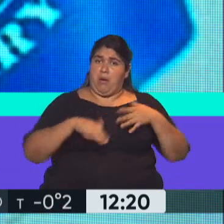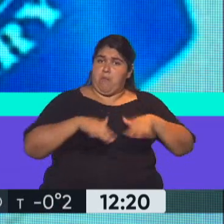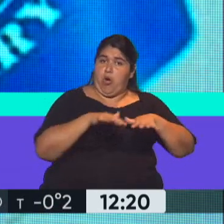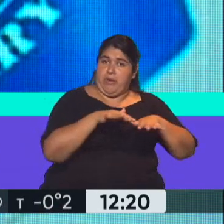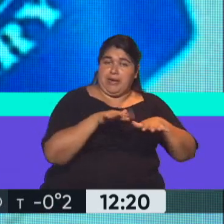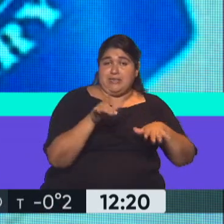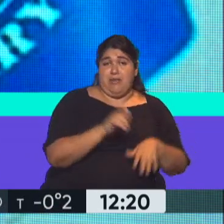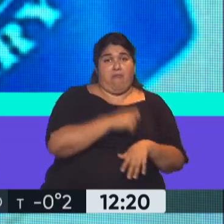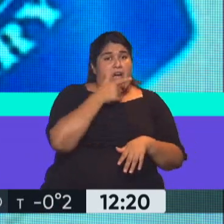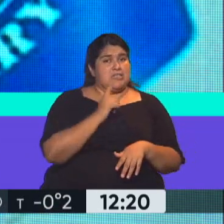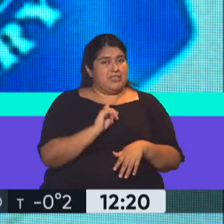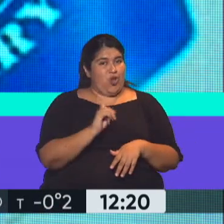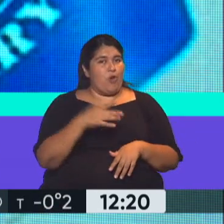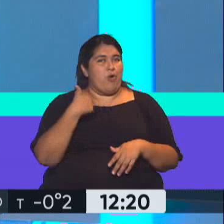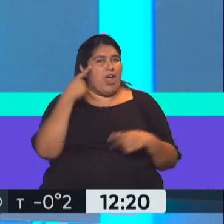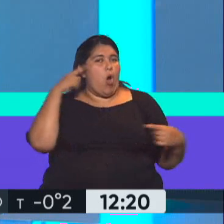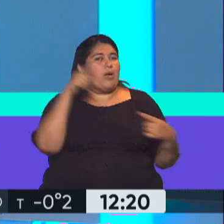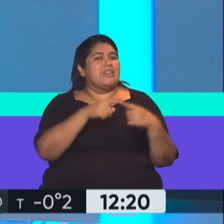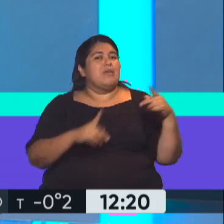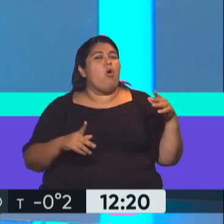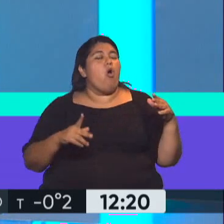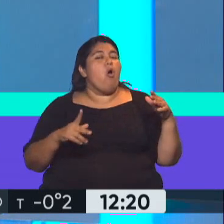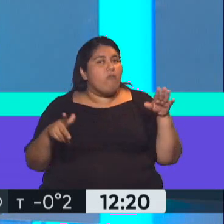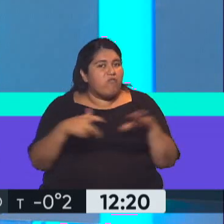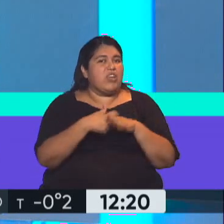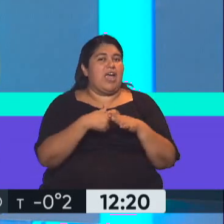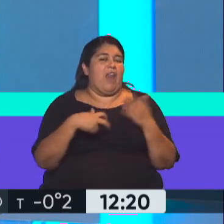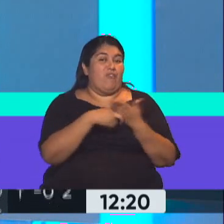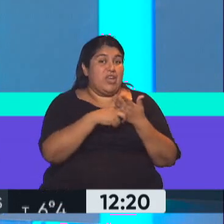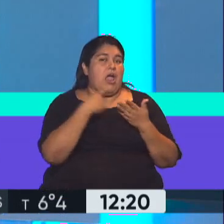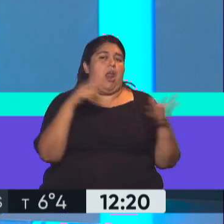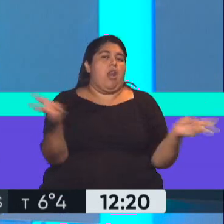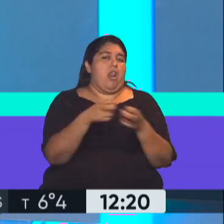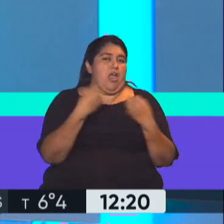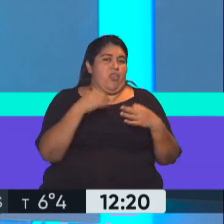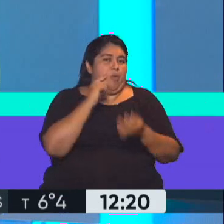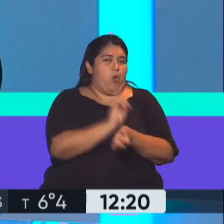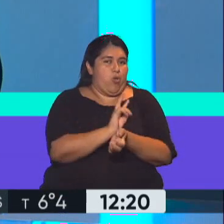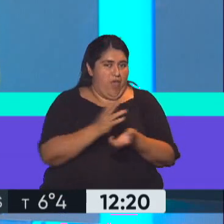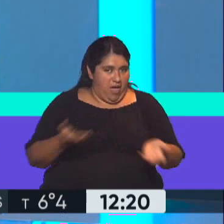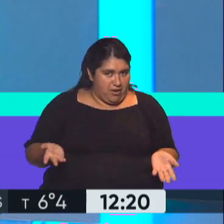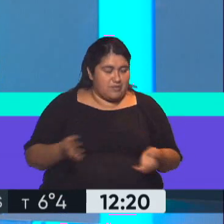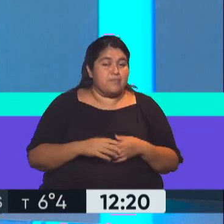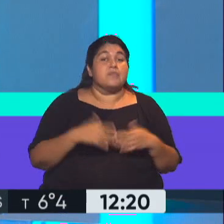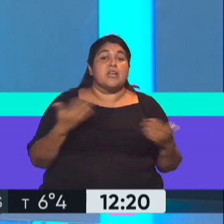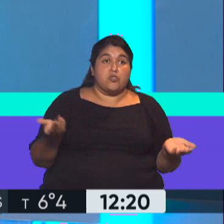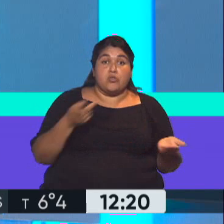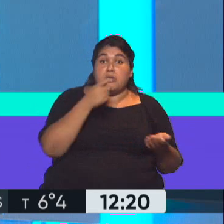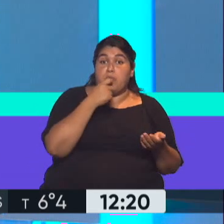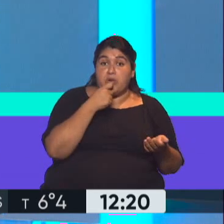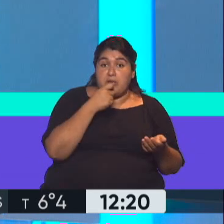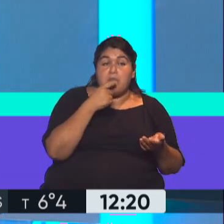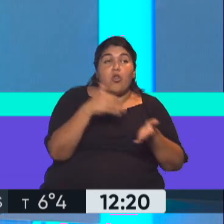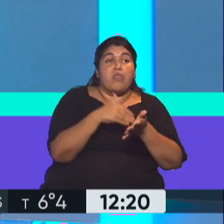Sí, porque hay que cumplir la meta fiscal. Claro, hay cumplir la... Hay tres metas. Meta fiscal, meta de reservas y la meta de emisión monetaria. Es decir, limita la emisión